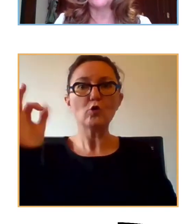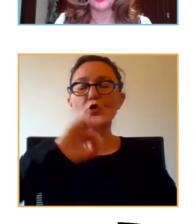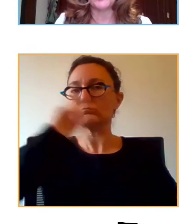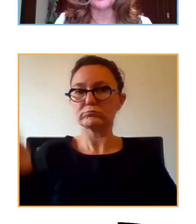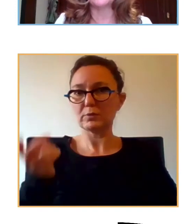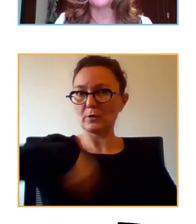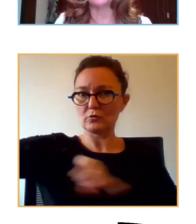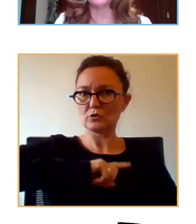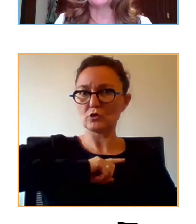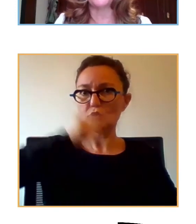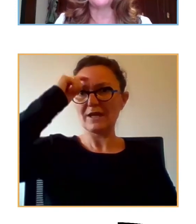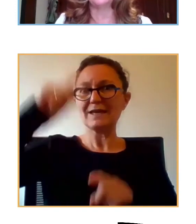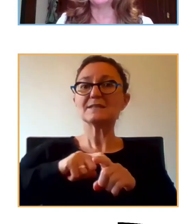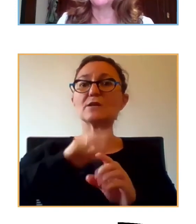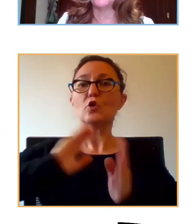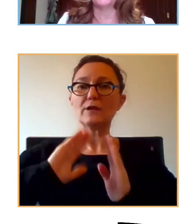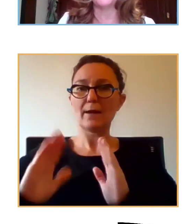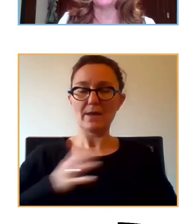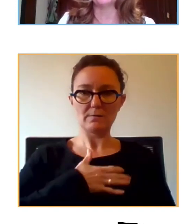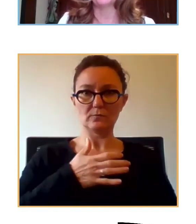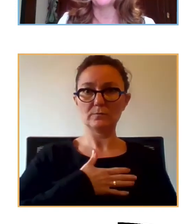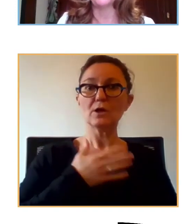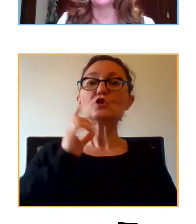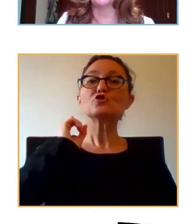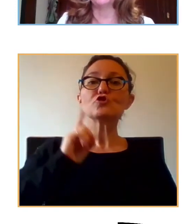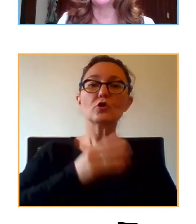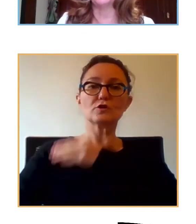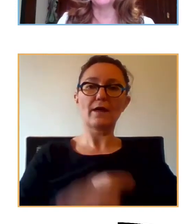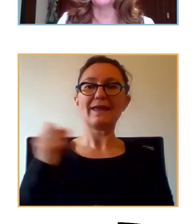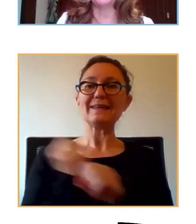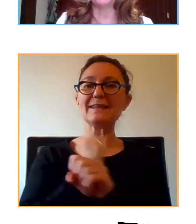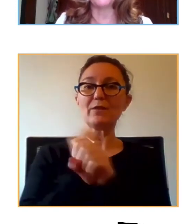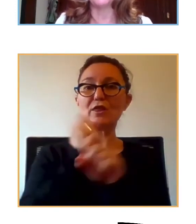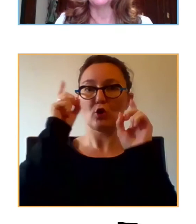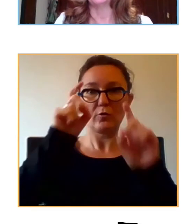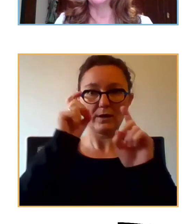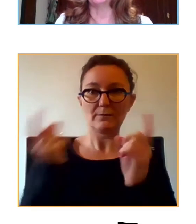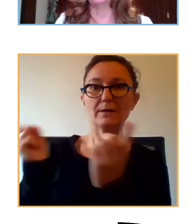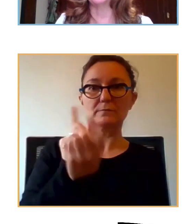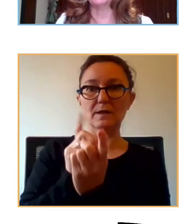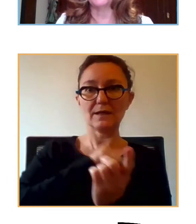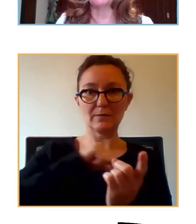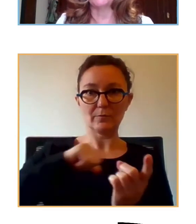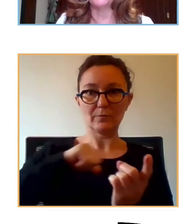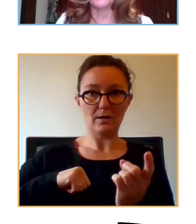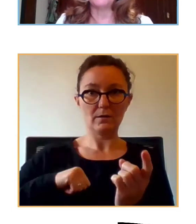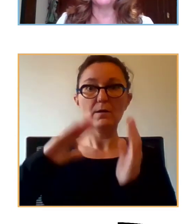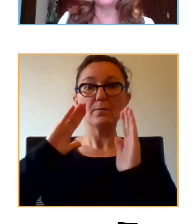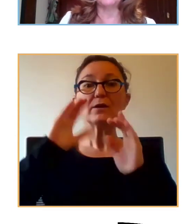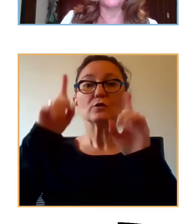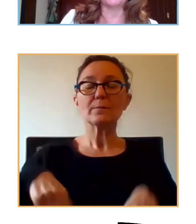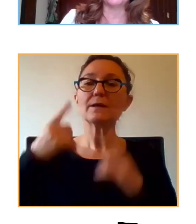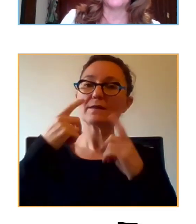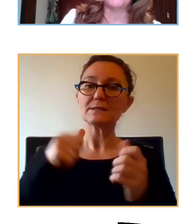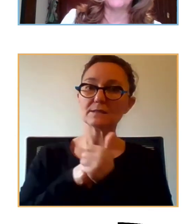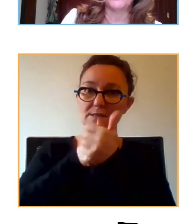psicoterapia. Hacemos siempre intervención educativa y hacemos intervención individual. Pero luego esto también lleva a un seguimiento